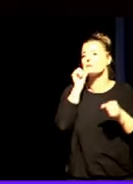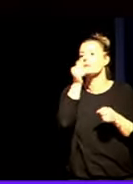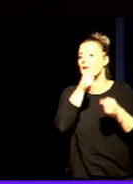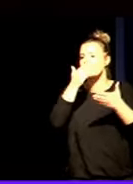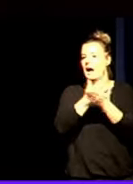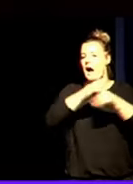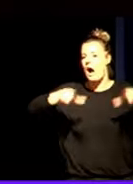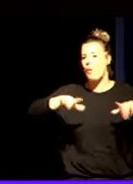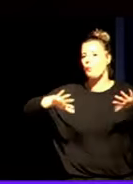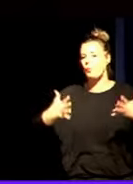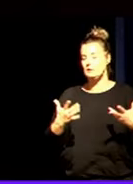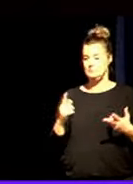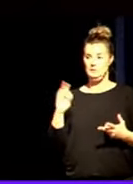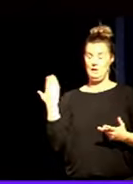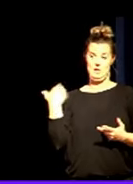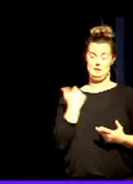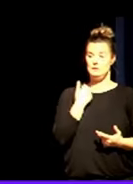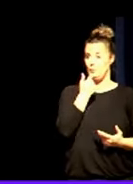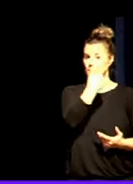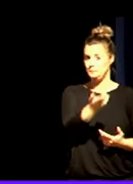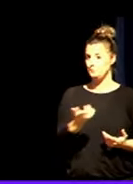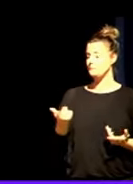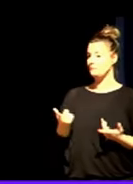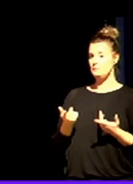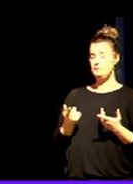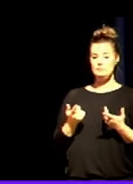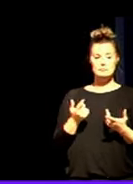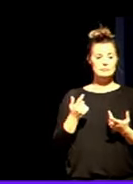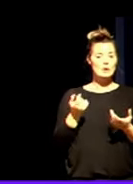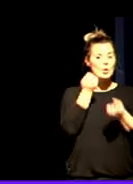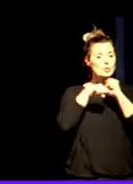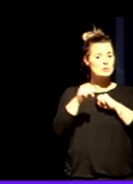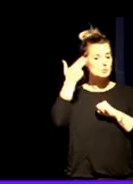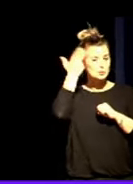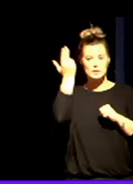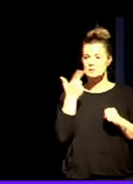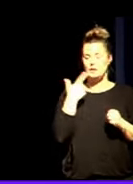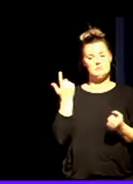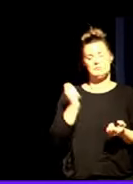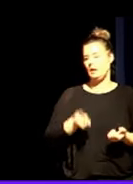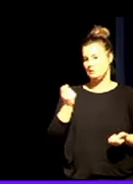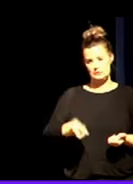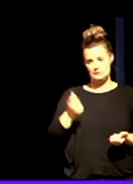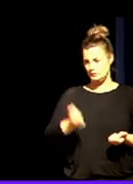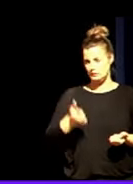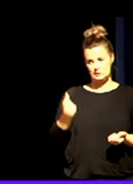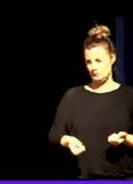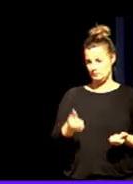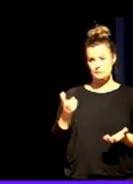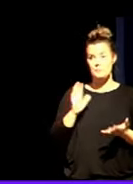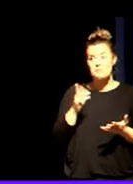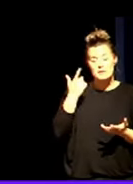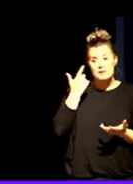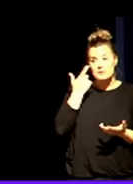Hemos dicho que las autolesiones y las conductas suicidas son muy, muy frecuentes. Y como son tan